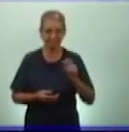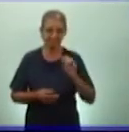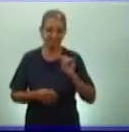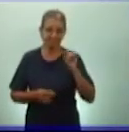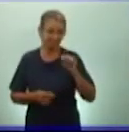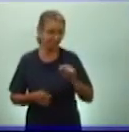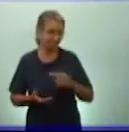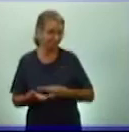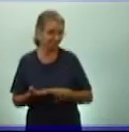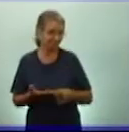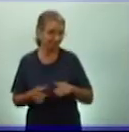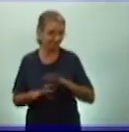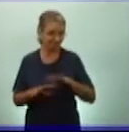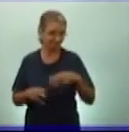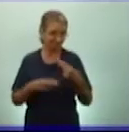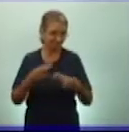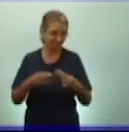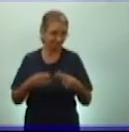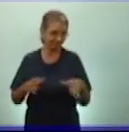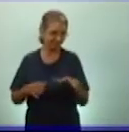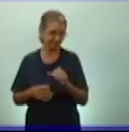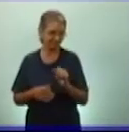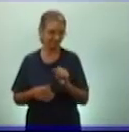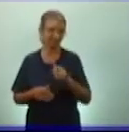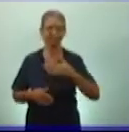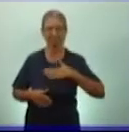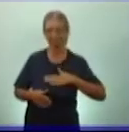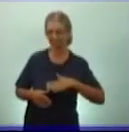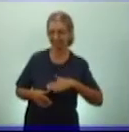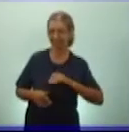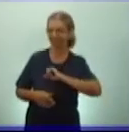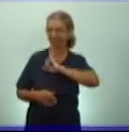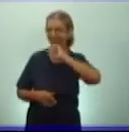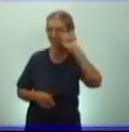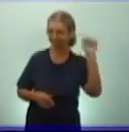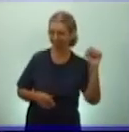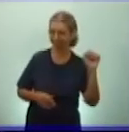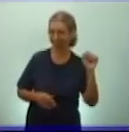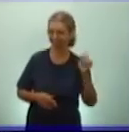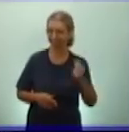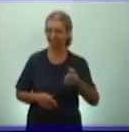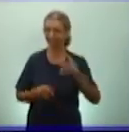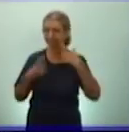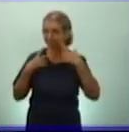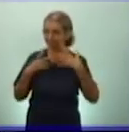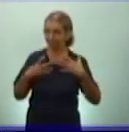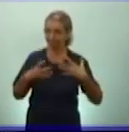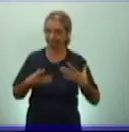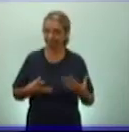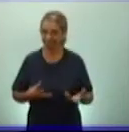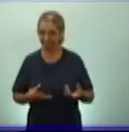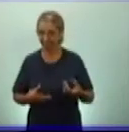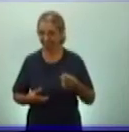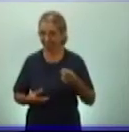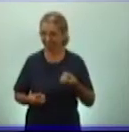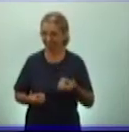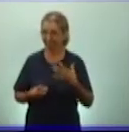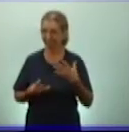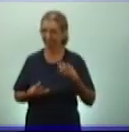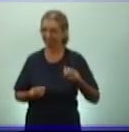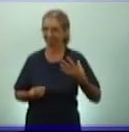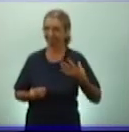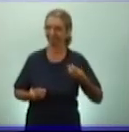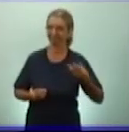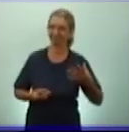semana con las actividades que orientamos? Espero que hayan tenido éxito y que también les haya sido interesante ir descubriendo por ustedes mismos